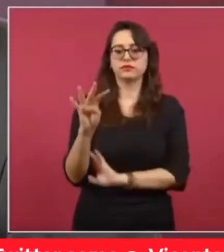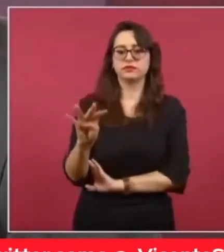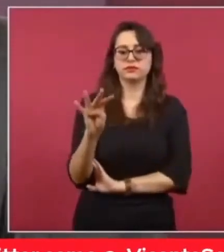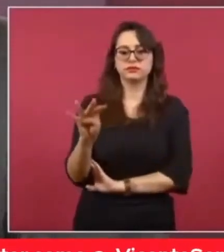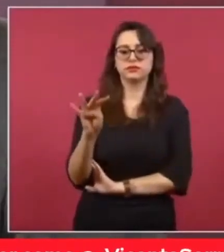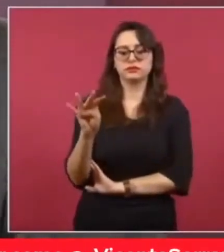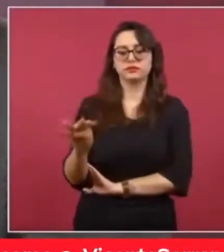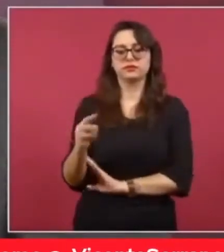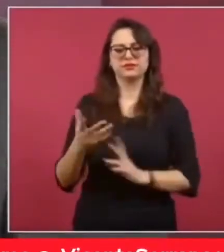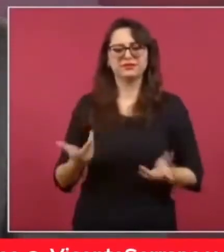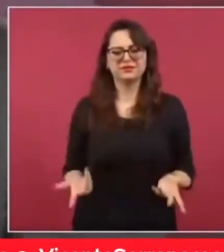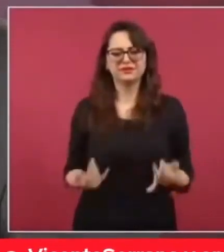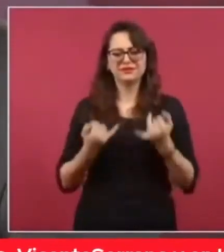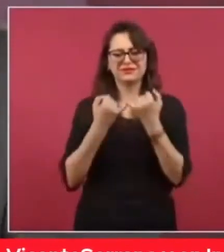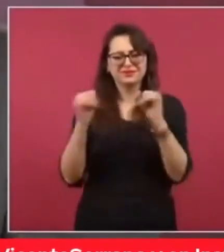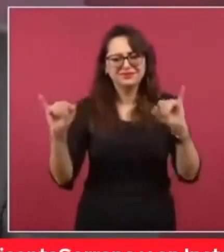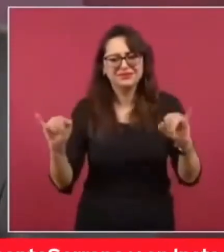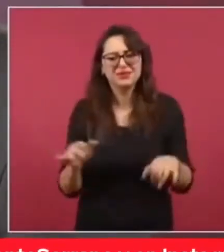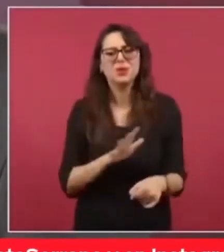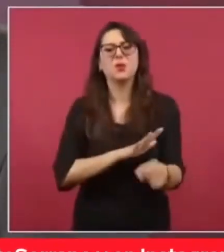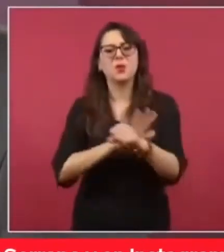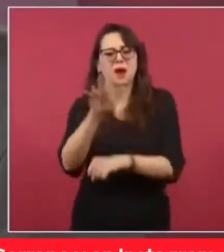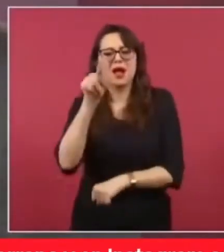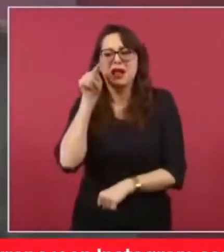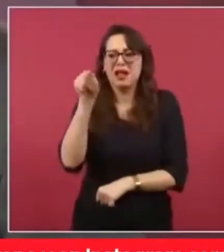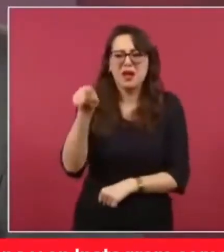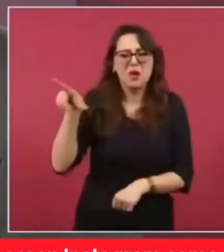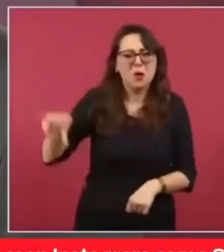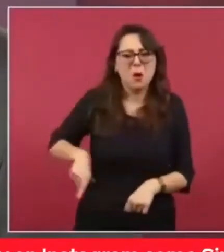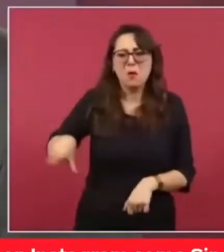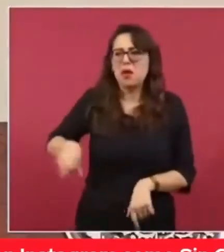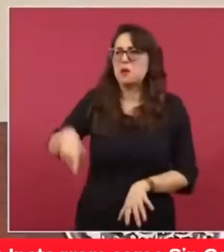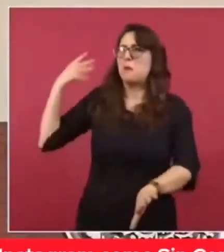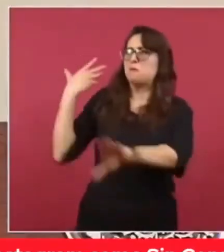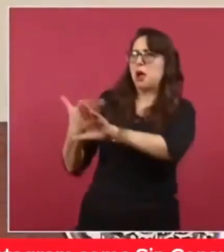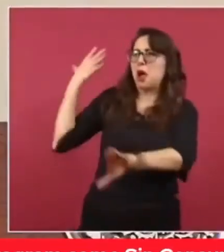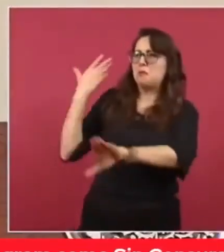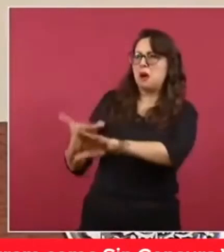Todo el tiempo en contra de nosotros,